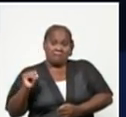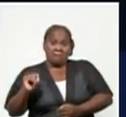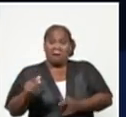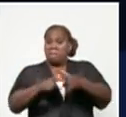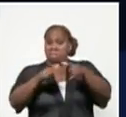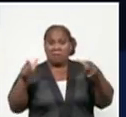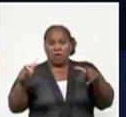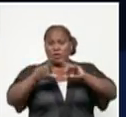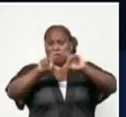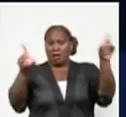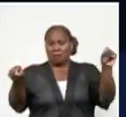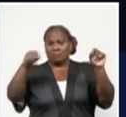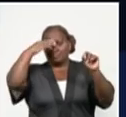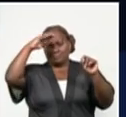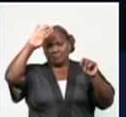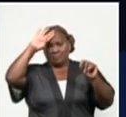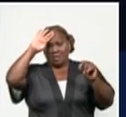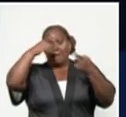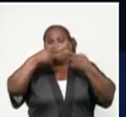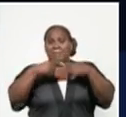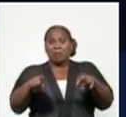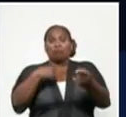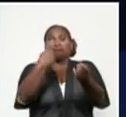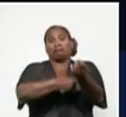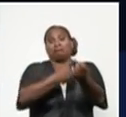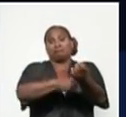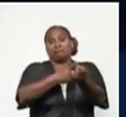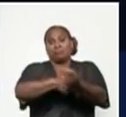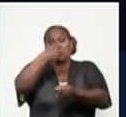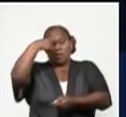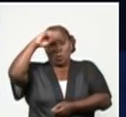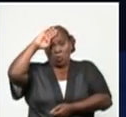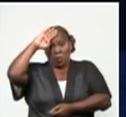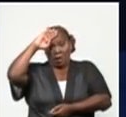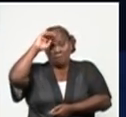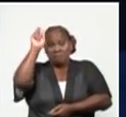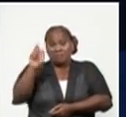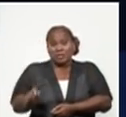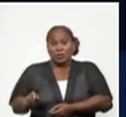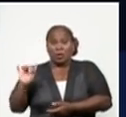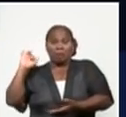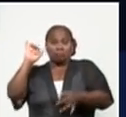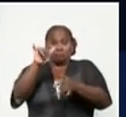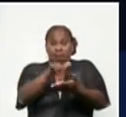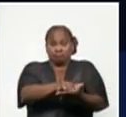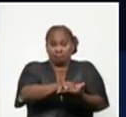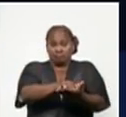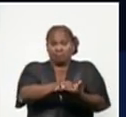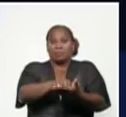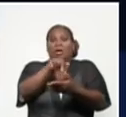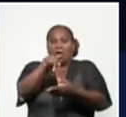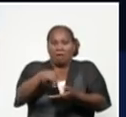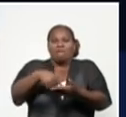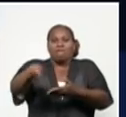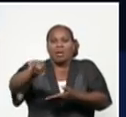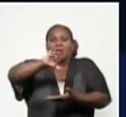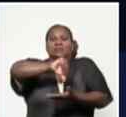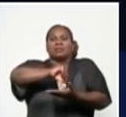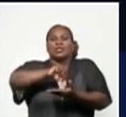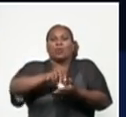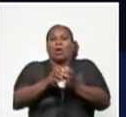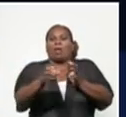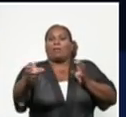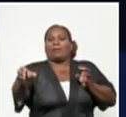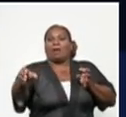la decisión que existe en Cuba, de que todas esas personas se queden aislados aquí en la